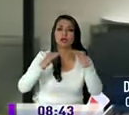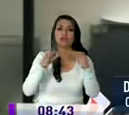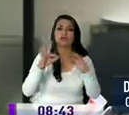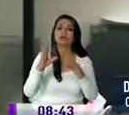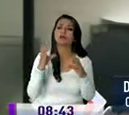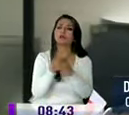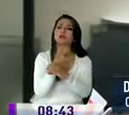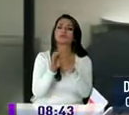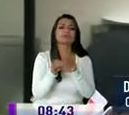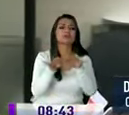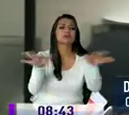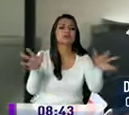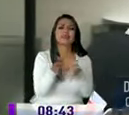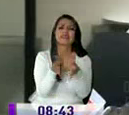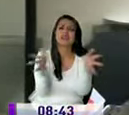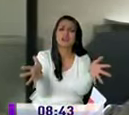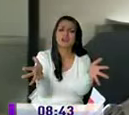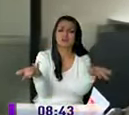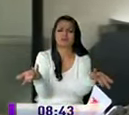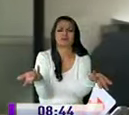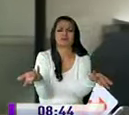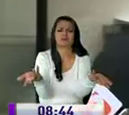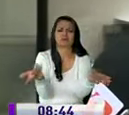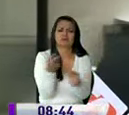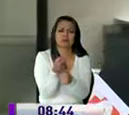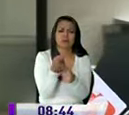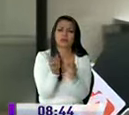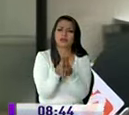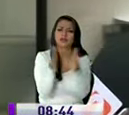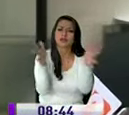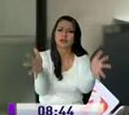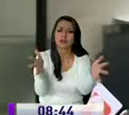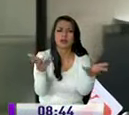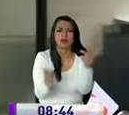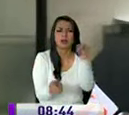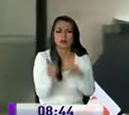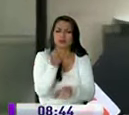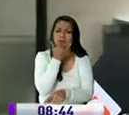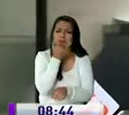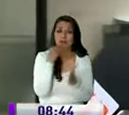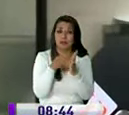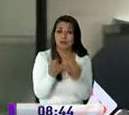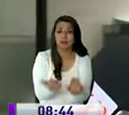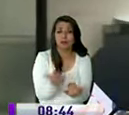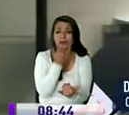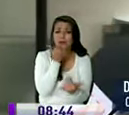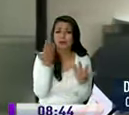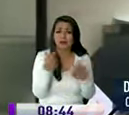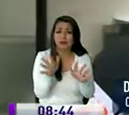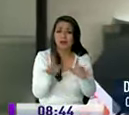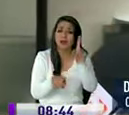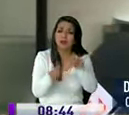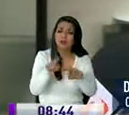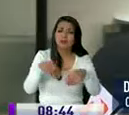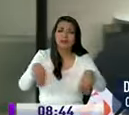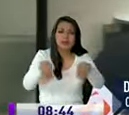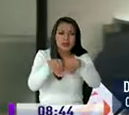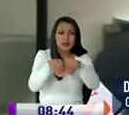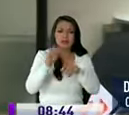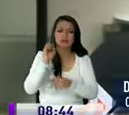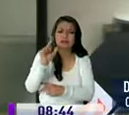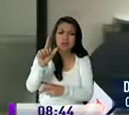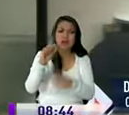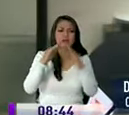conteo general entonces claro en ese conteo general puede haber muchos errores como está sucediendo ya hay muchas inconformidades